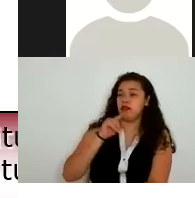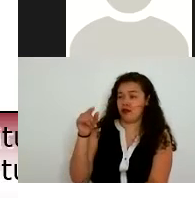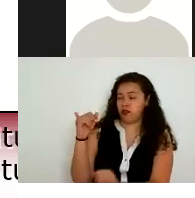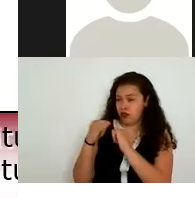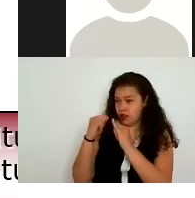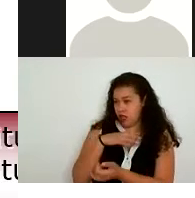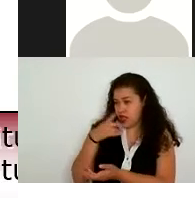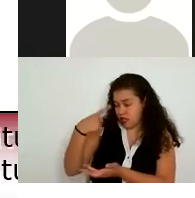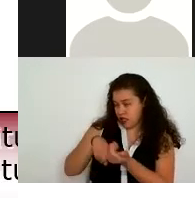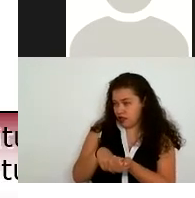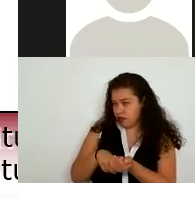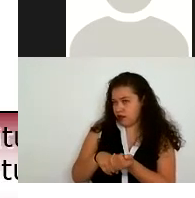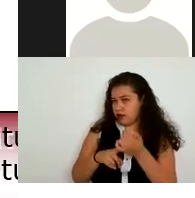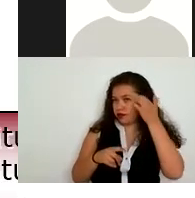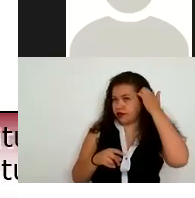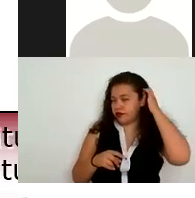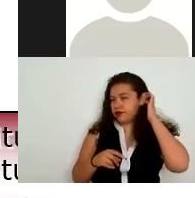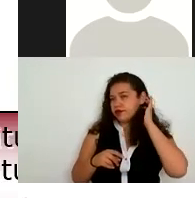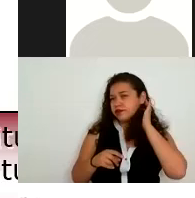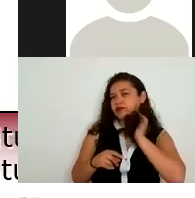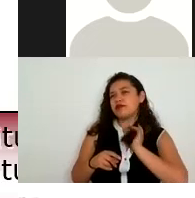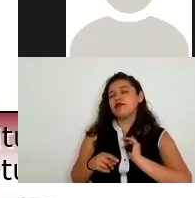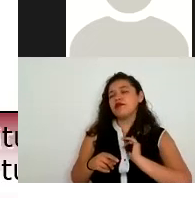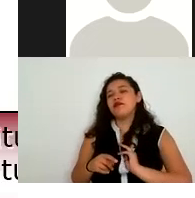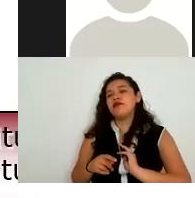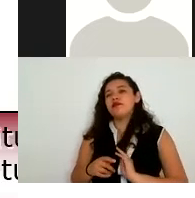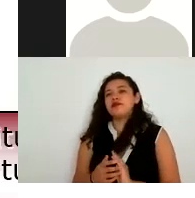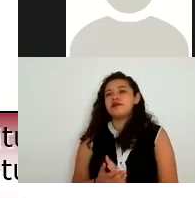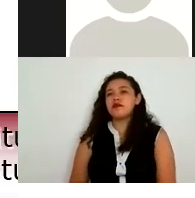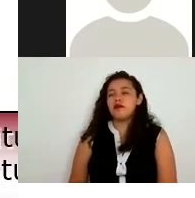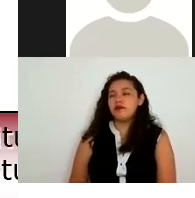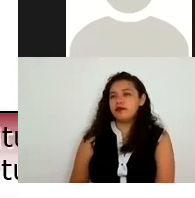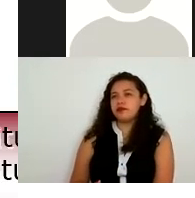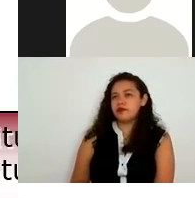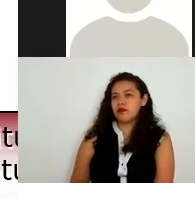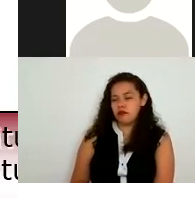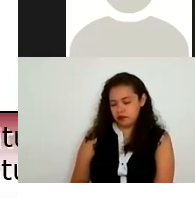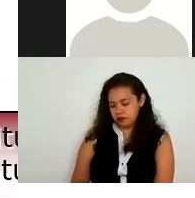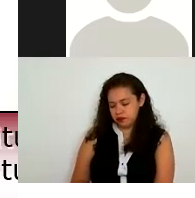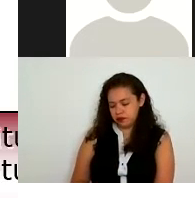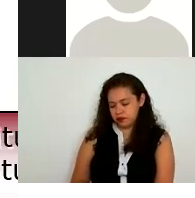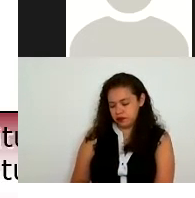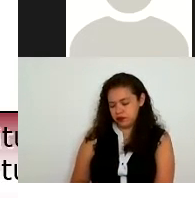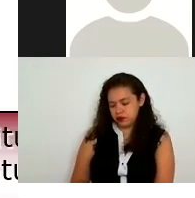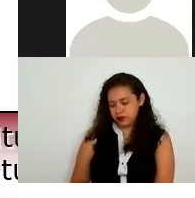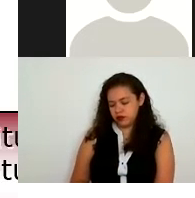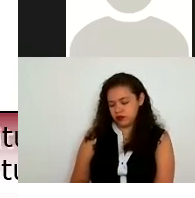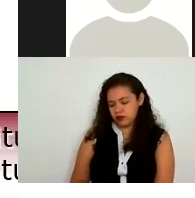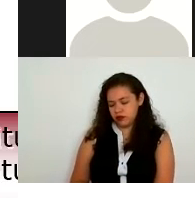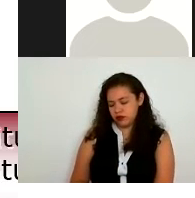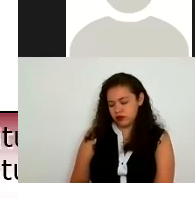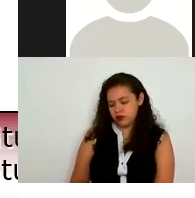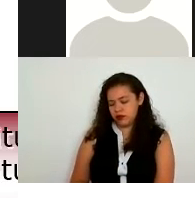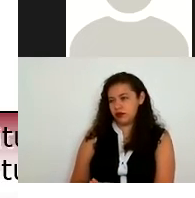entidad tienes un dato personal mío pero me dijiste que lo ibas a utilizar para cierto fin y ese fin ya se